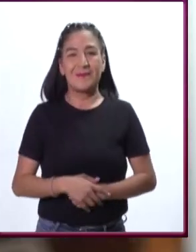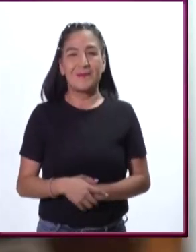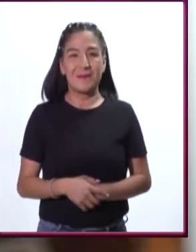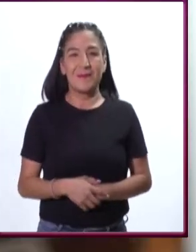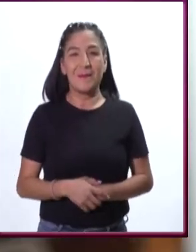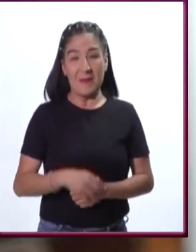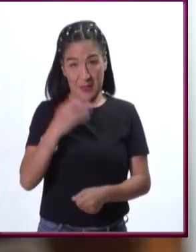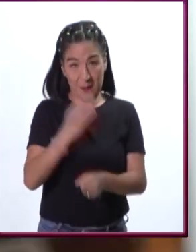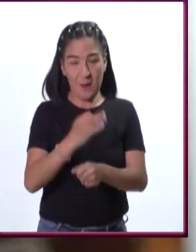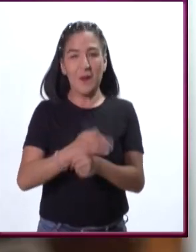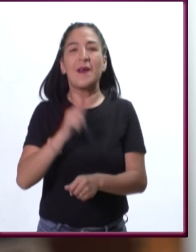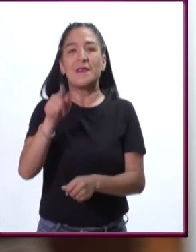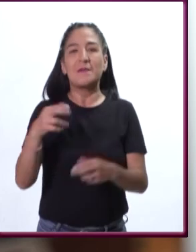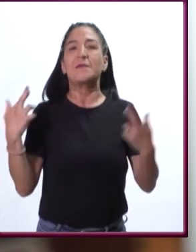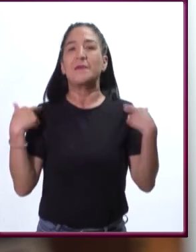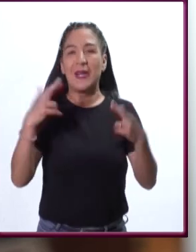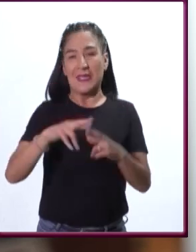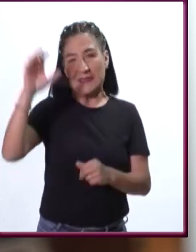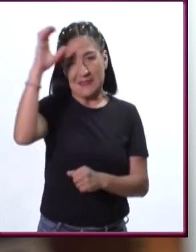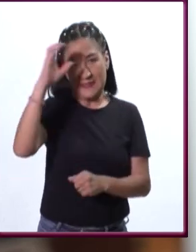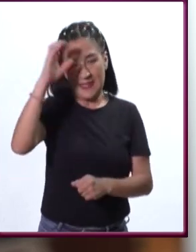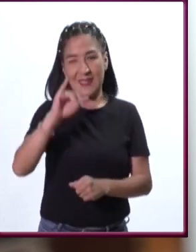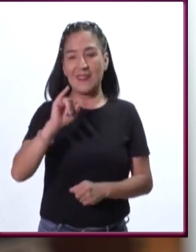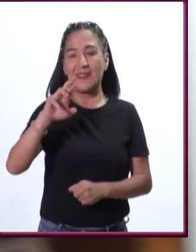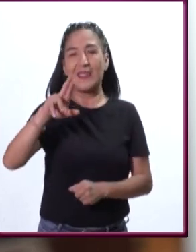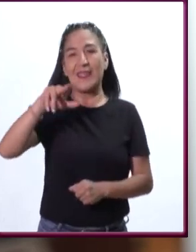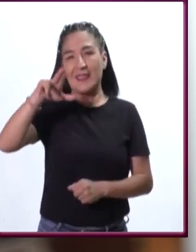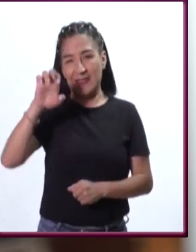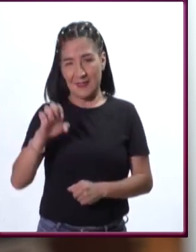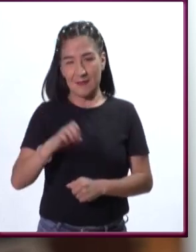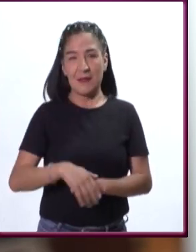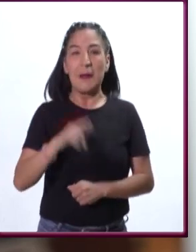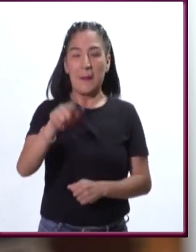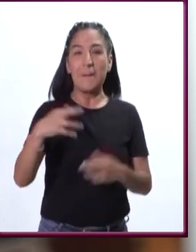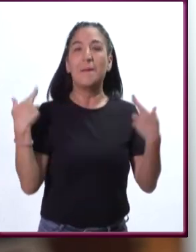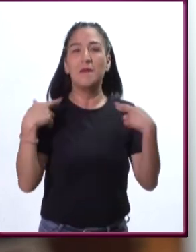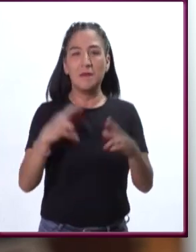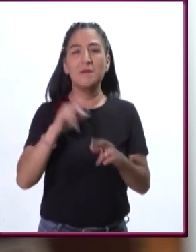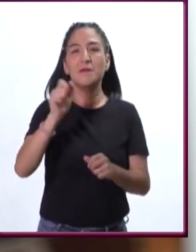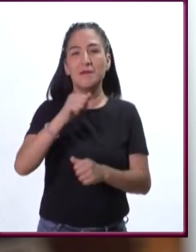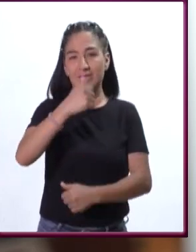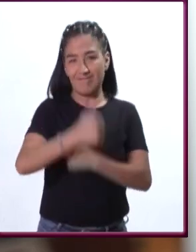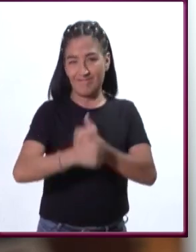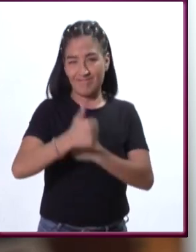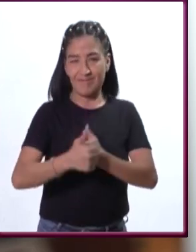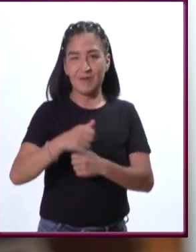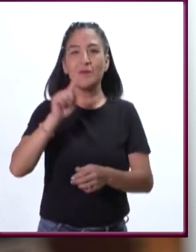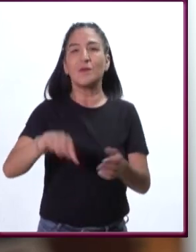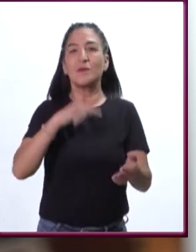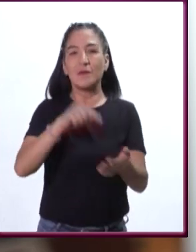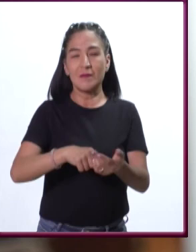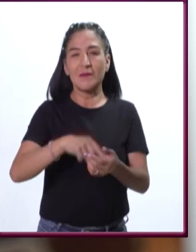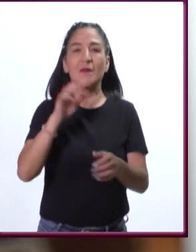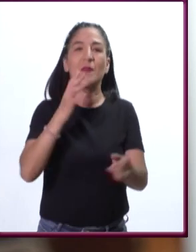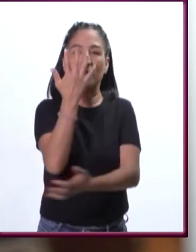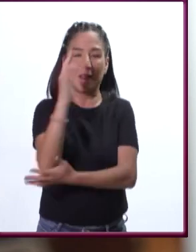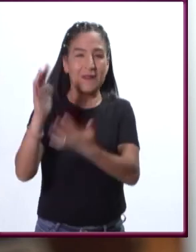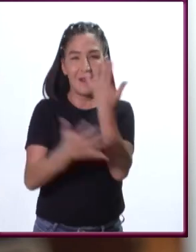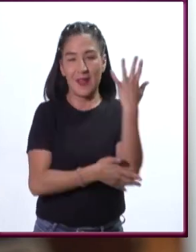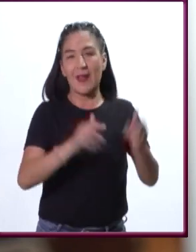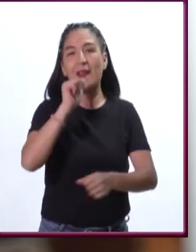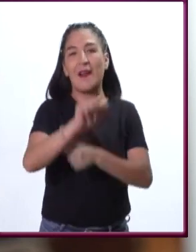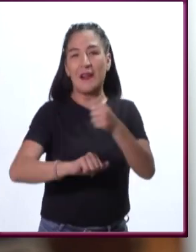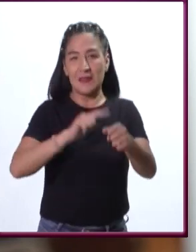Nos encontramos con la maestra en ciencias Irene Pizanti, profesora de carrera del Departamento de Ecología y Recursos